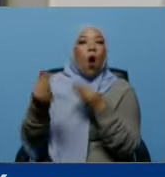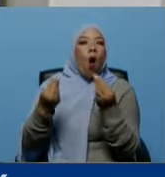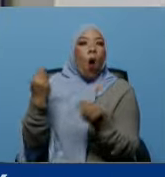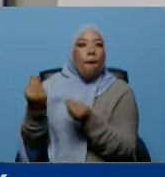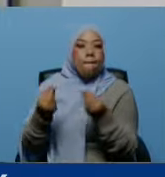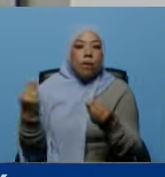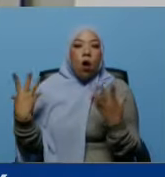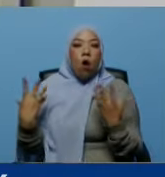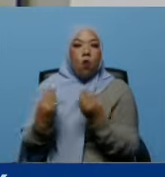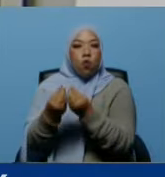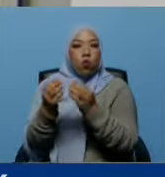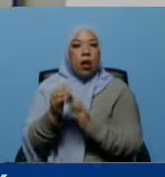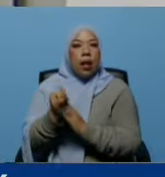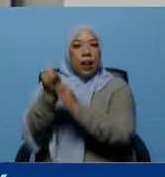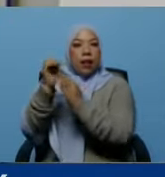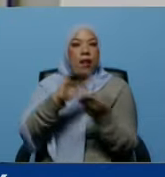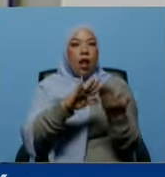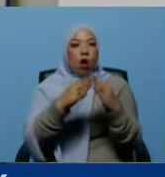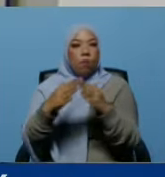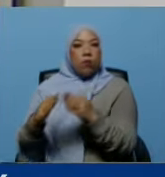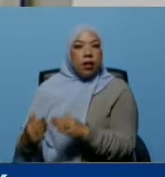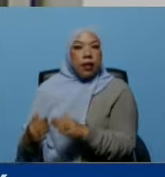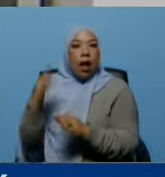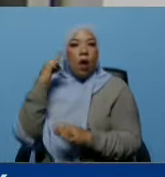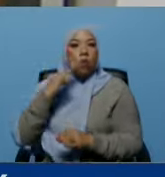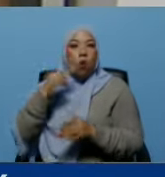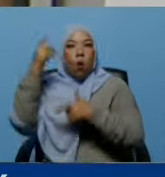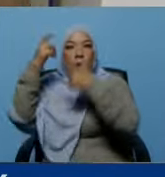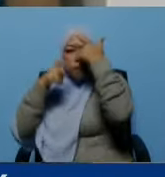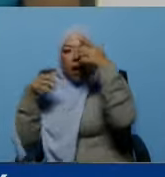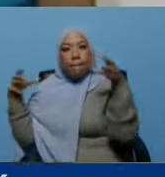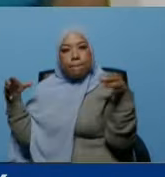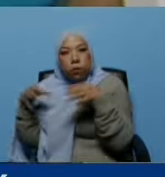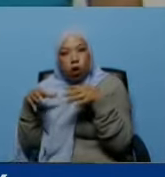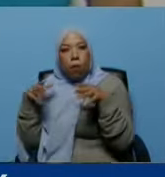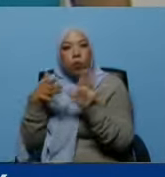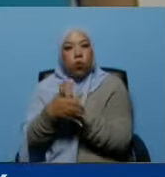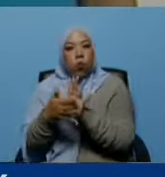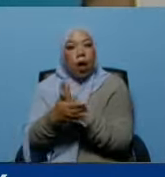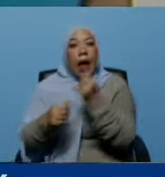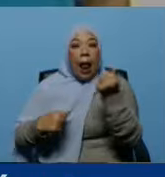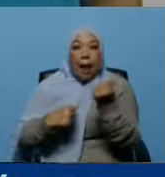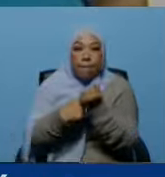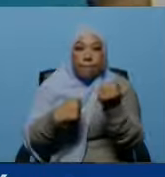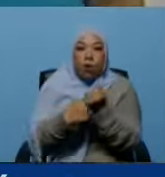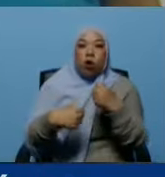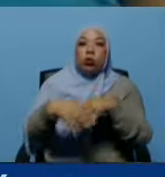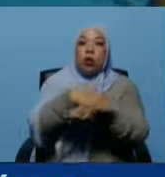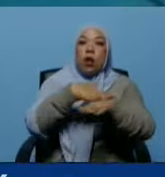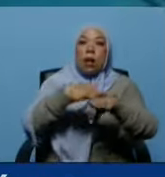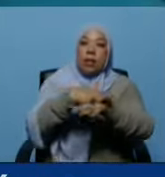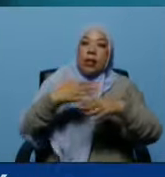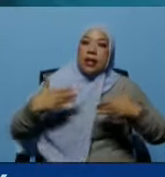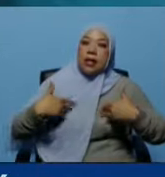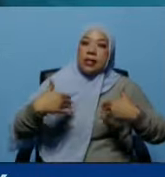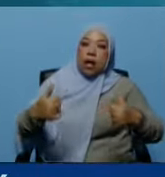popular con las Brico Mile con el apoyo que usted nos da la ministra Magali Gutiérrez el gobernador Adolfo Pereira